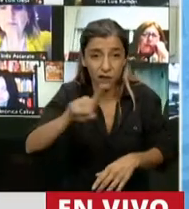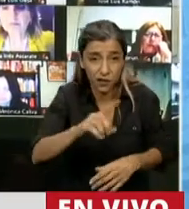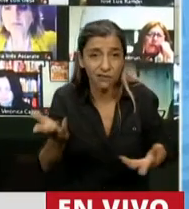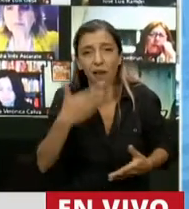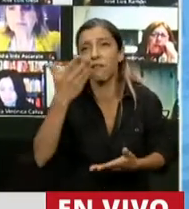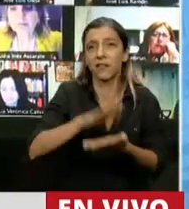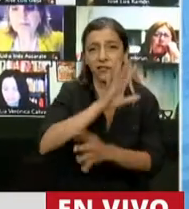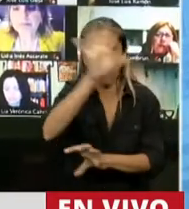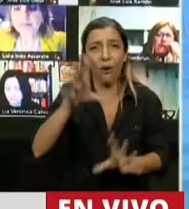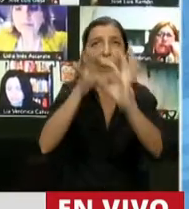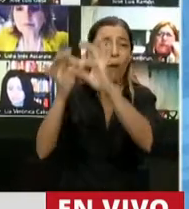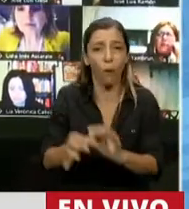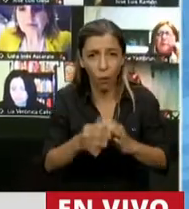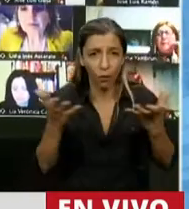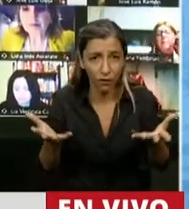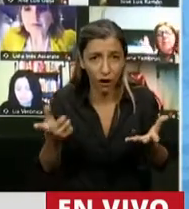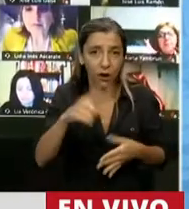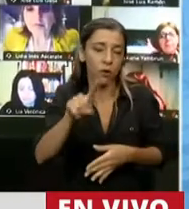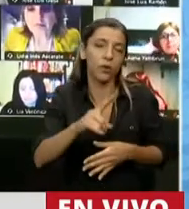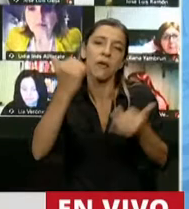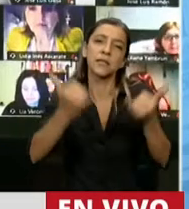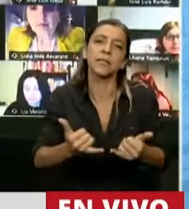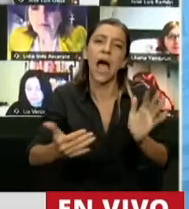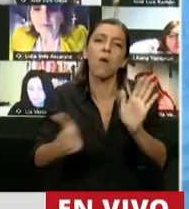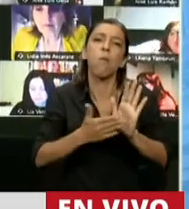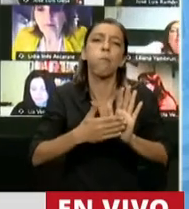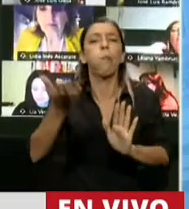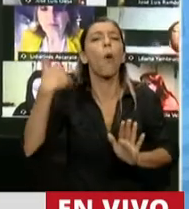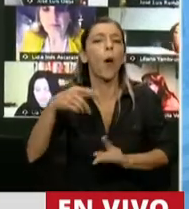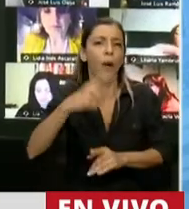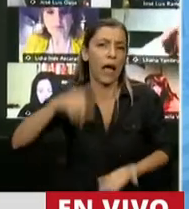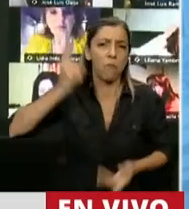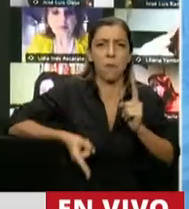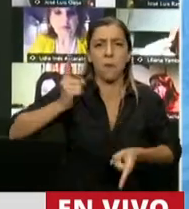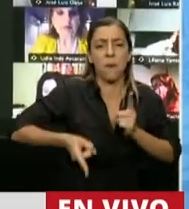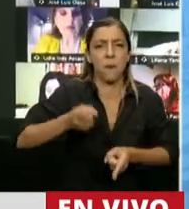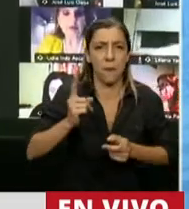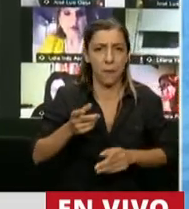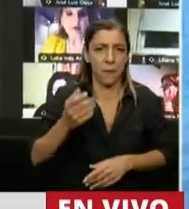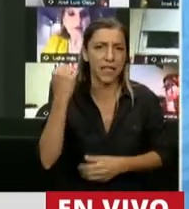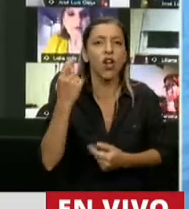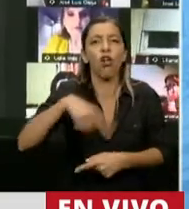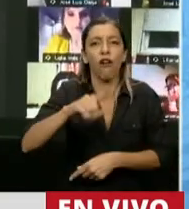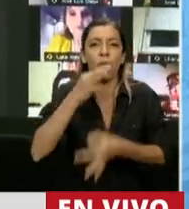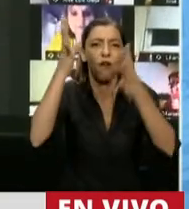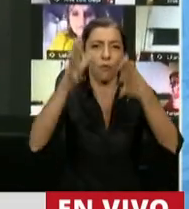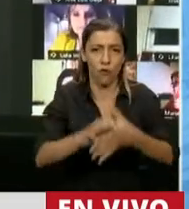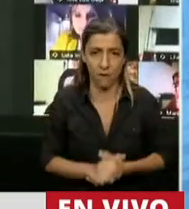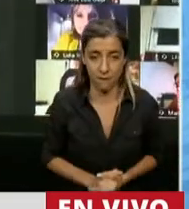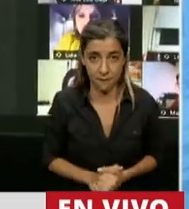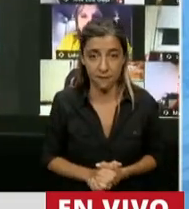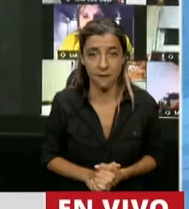de federalismo, tienen antecedentes sobrados de unitarismo fiscal. Esta ley